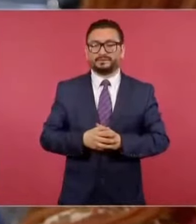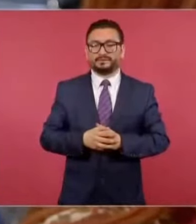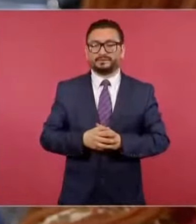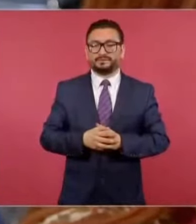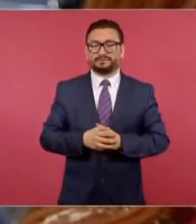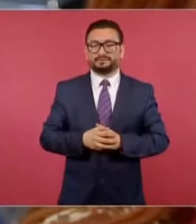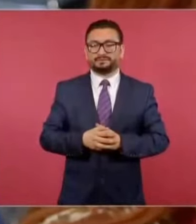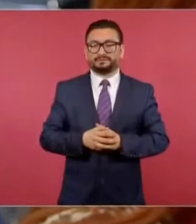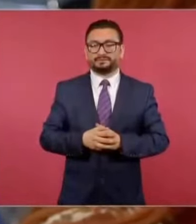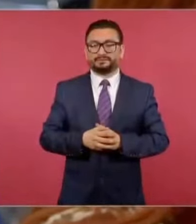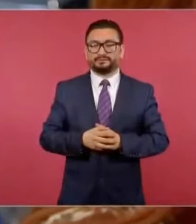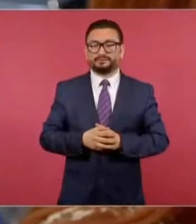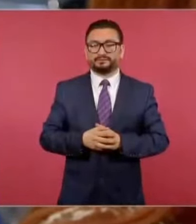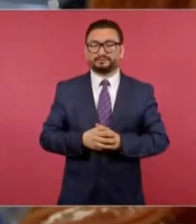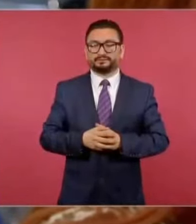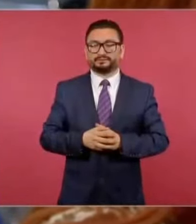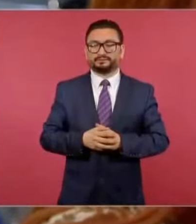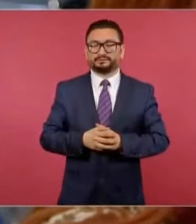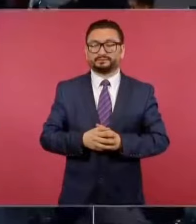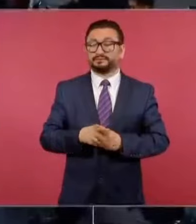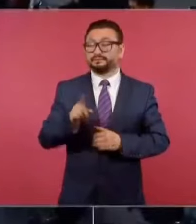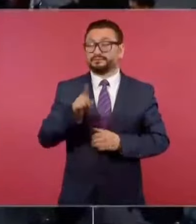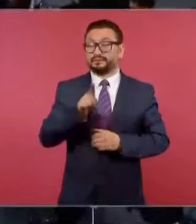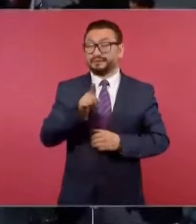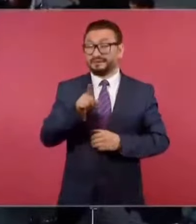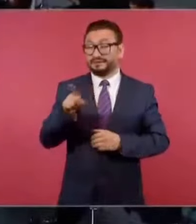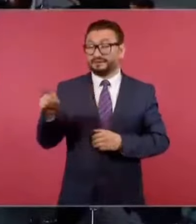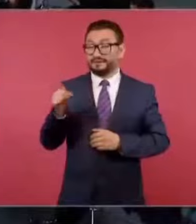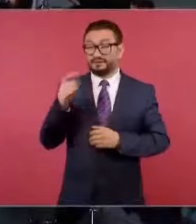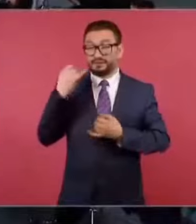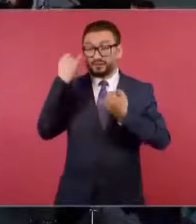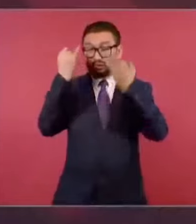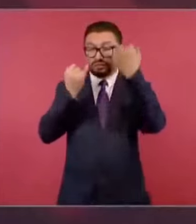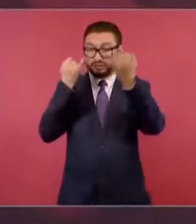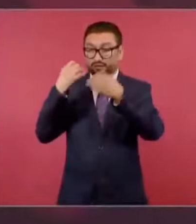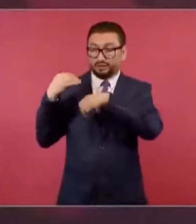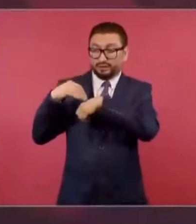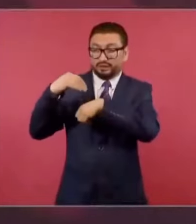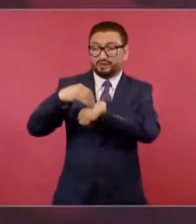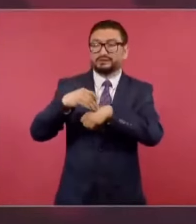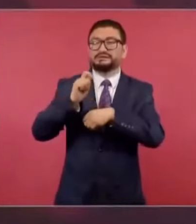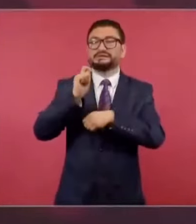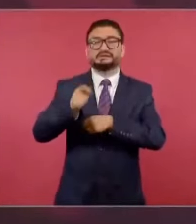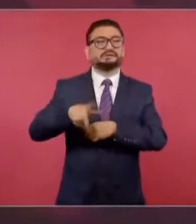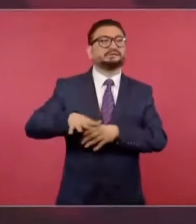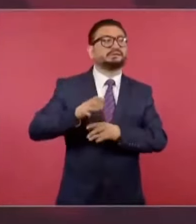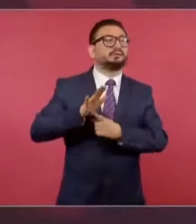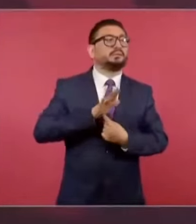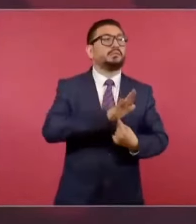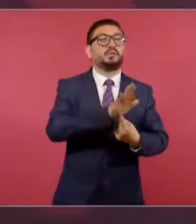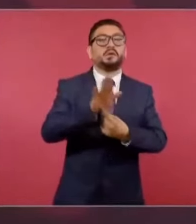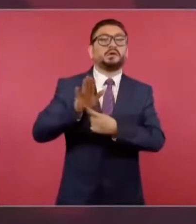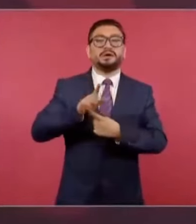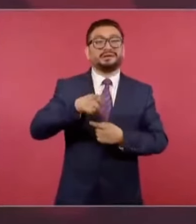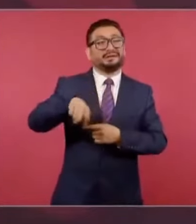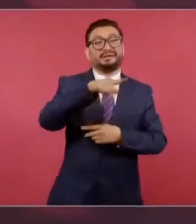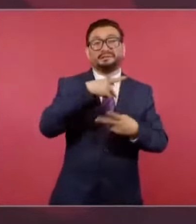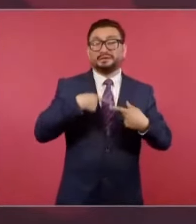el dolor humano por cuestiones